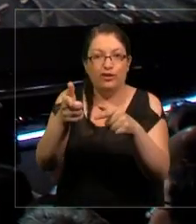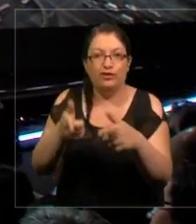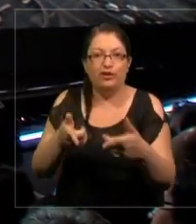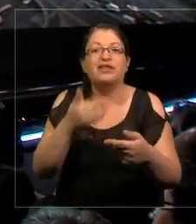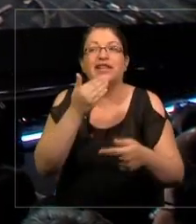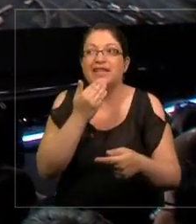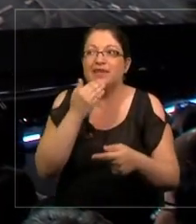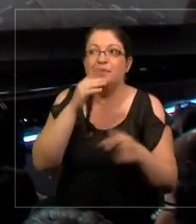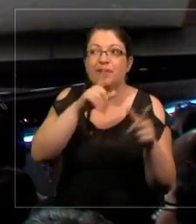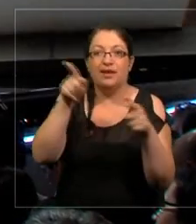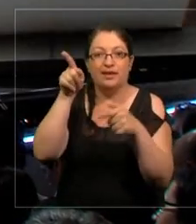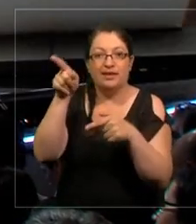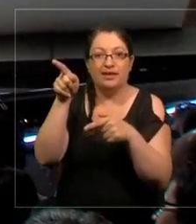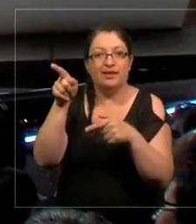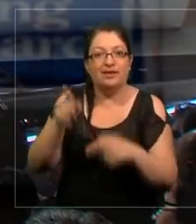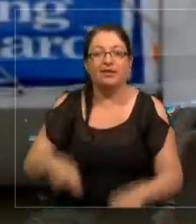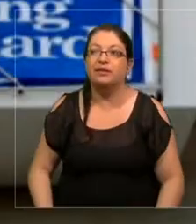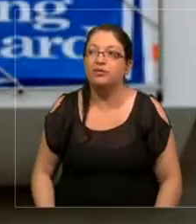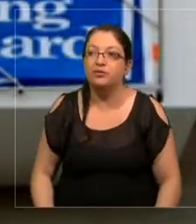también esto,